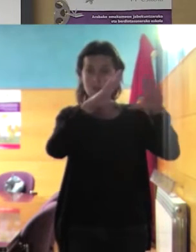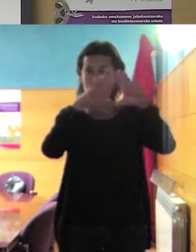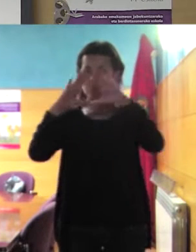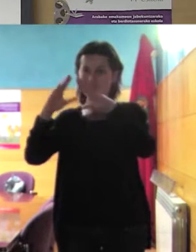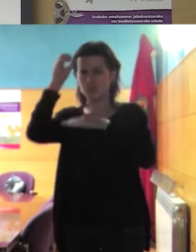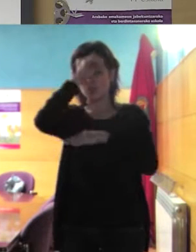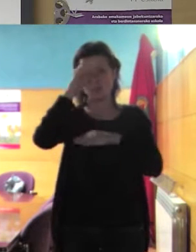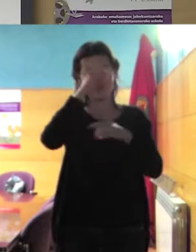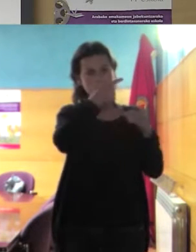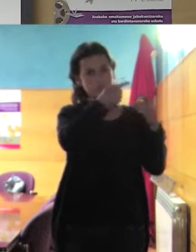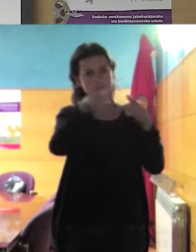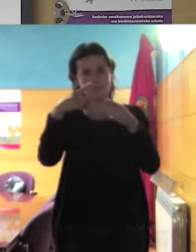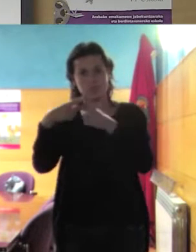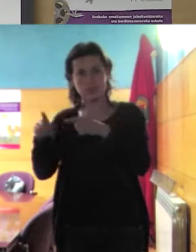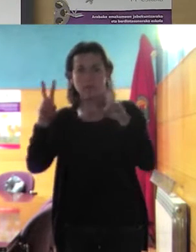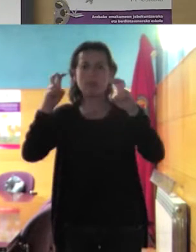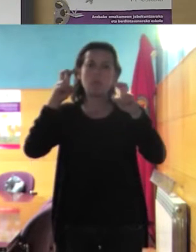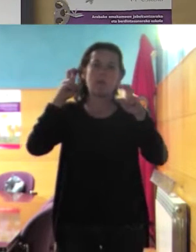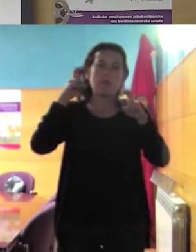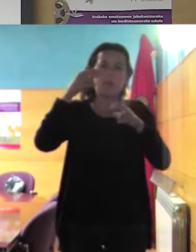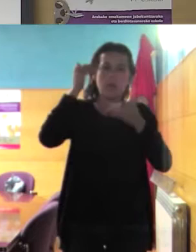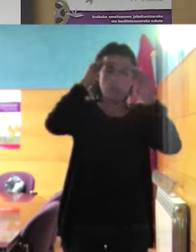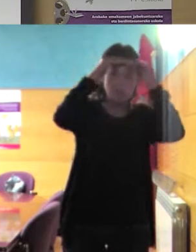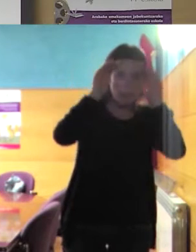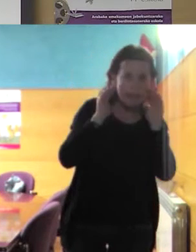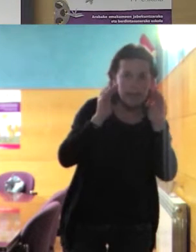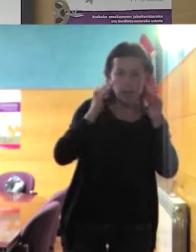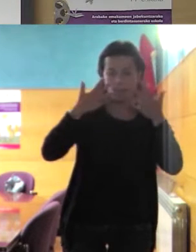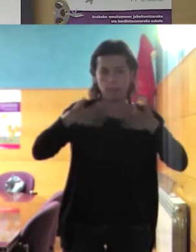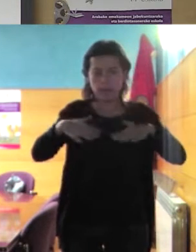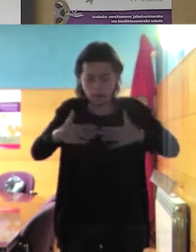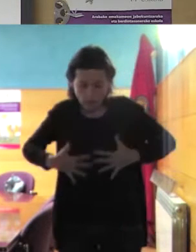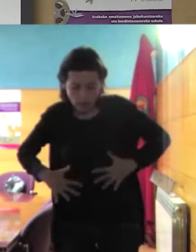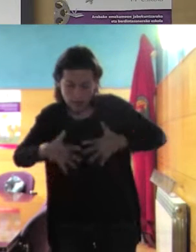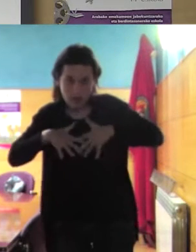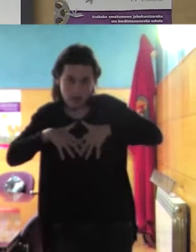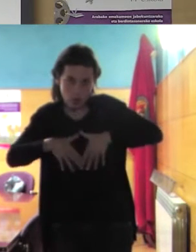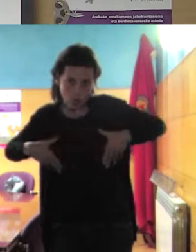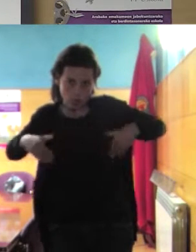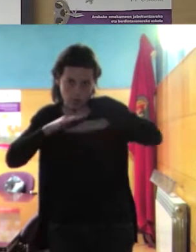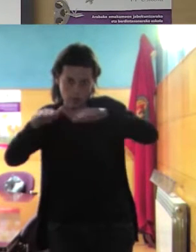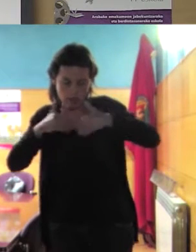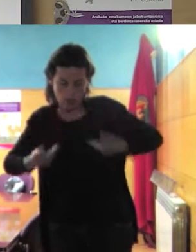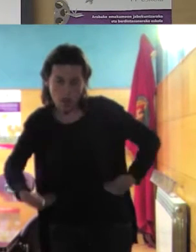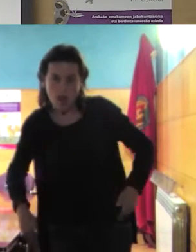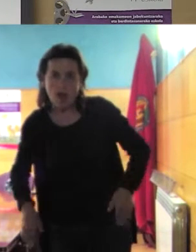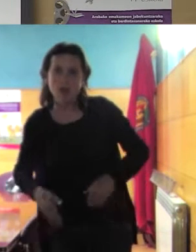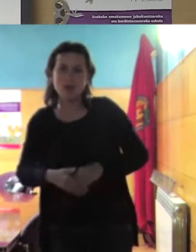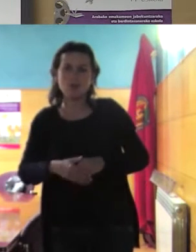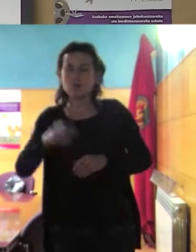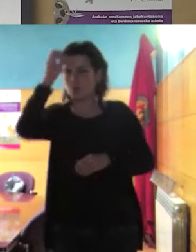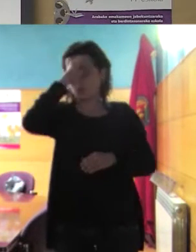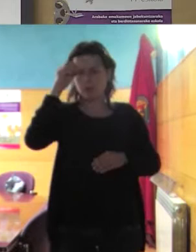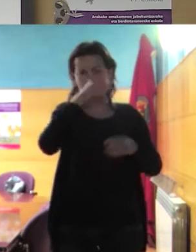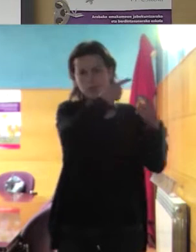sobre el velo sobre el burkini sobre el bañador largo mejor dicho tenemos distintas opiniones y